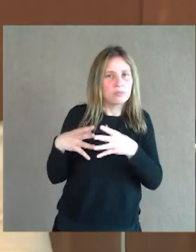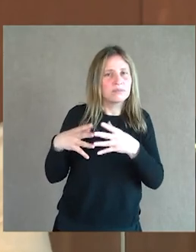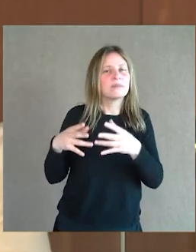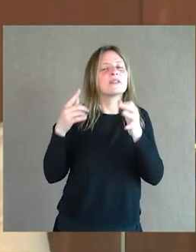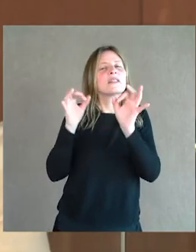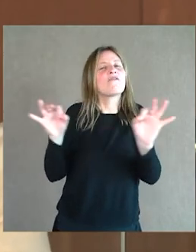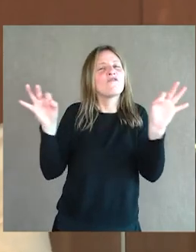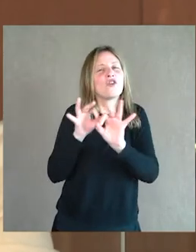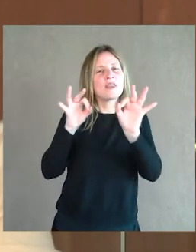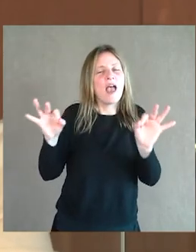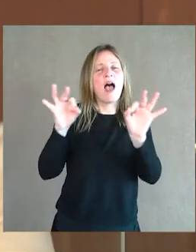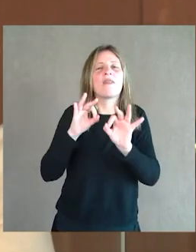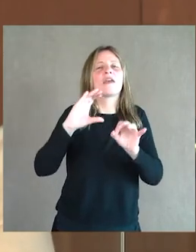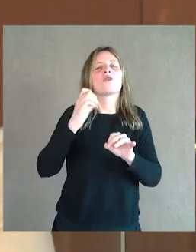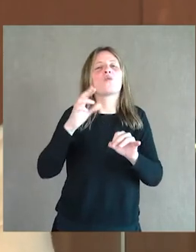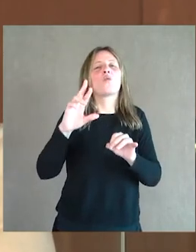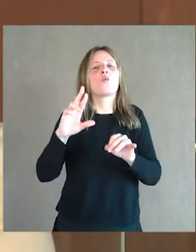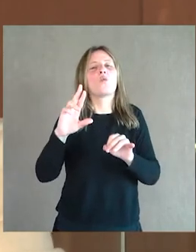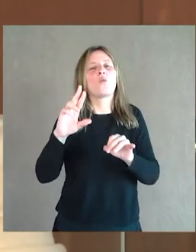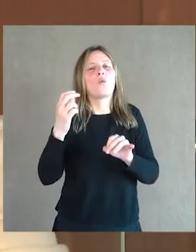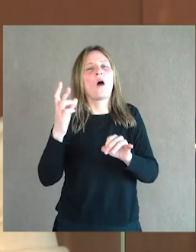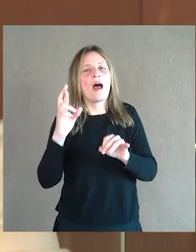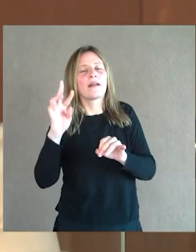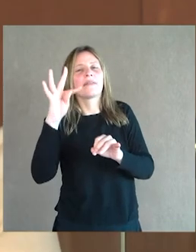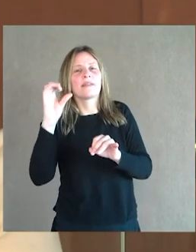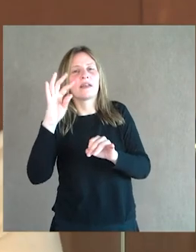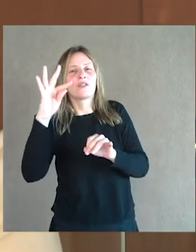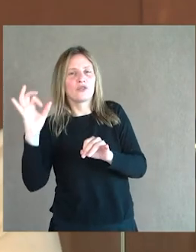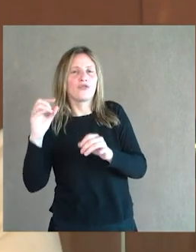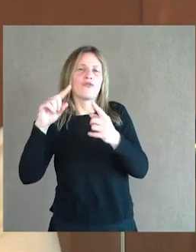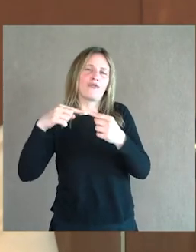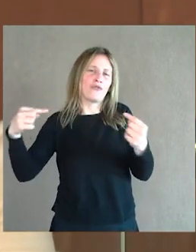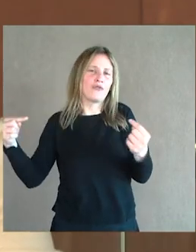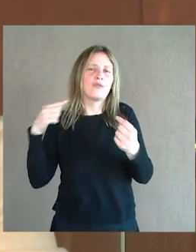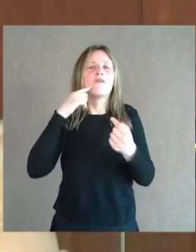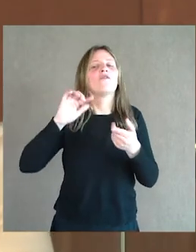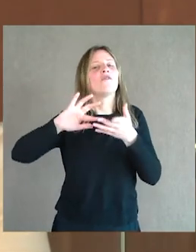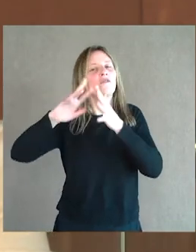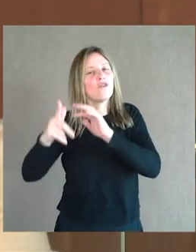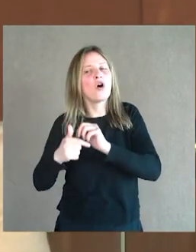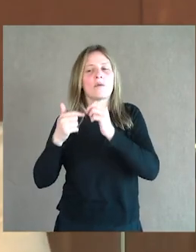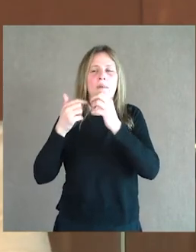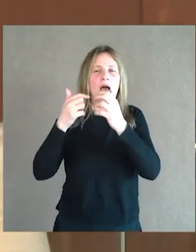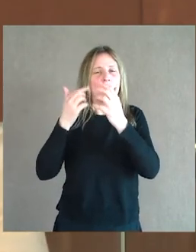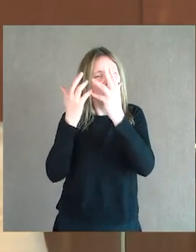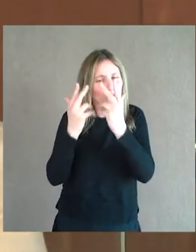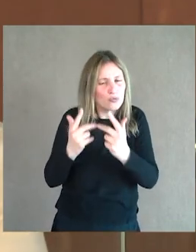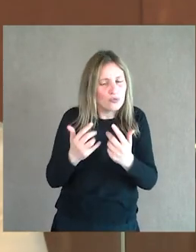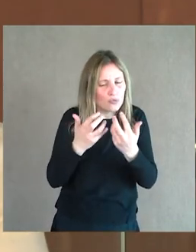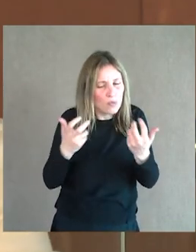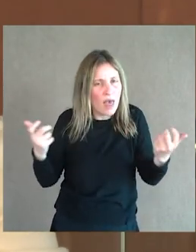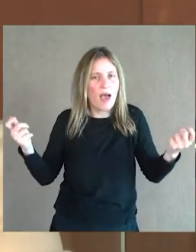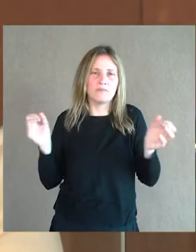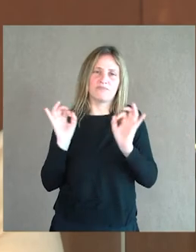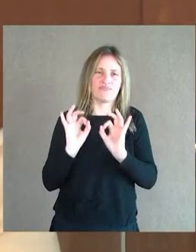sinfonías, de los cuartetos, de las sonatas mismos, con una forma, una estructura muy precisa,